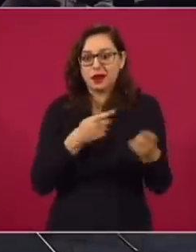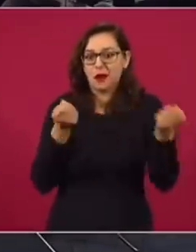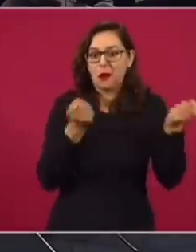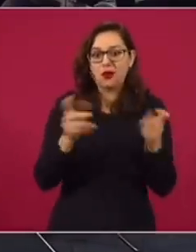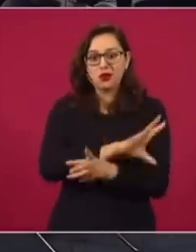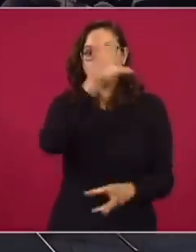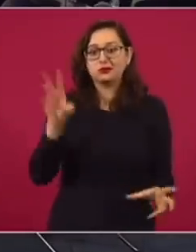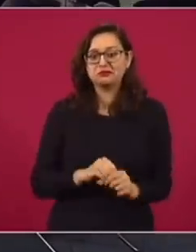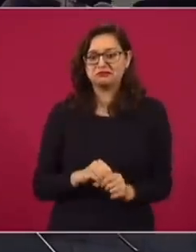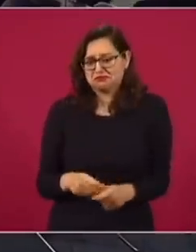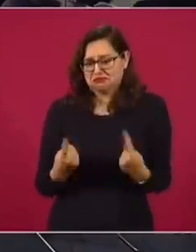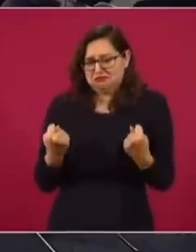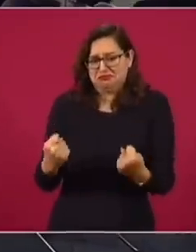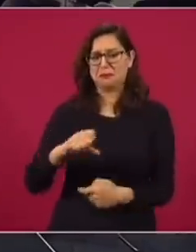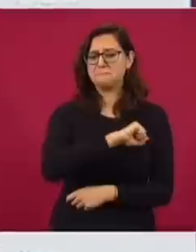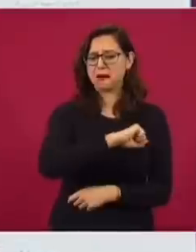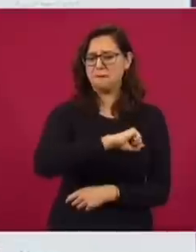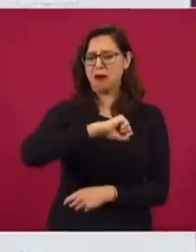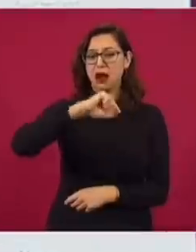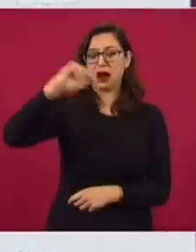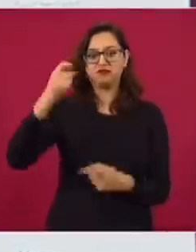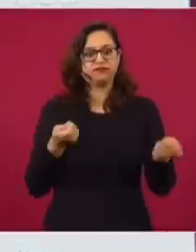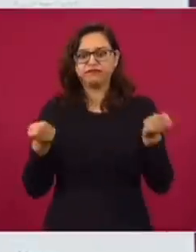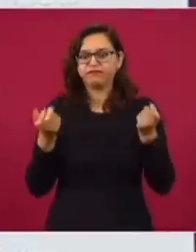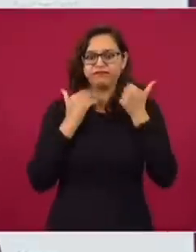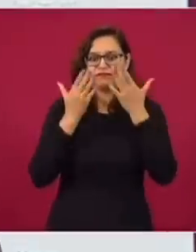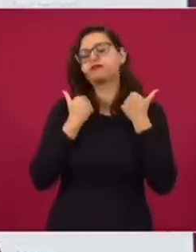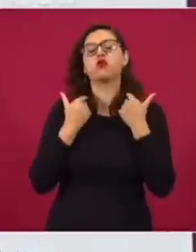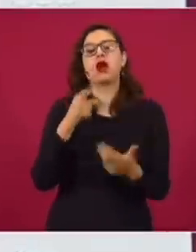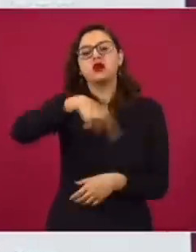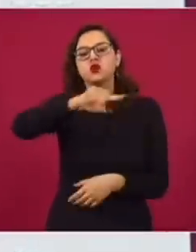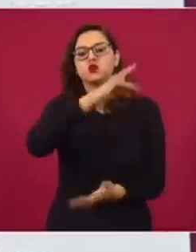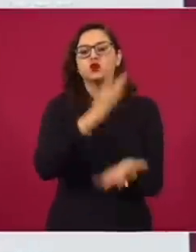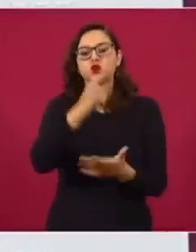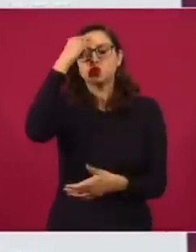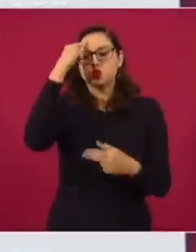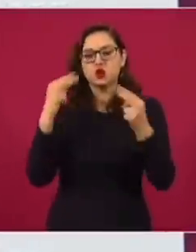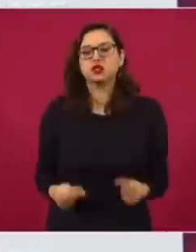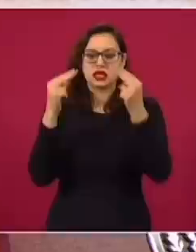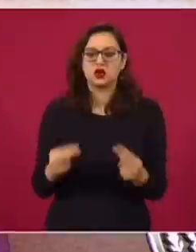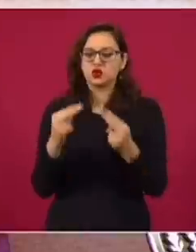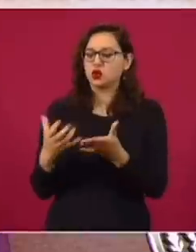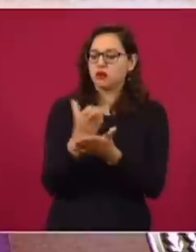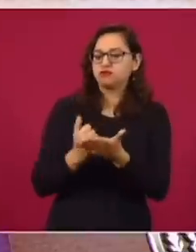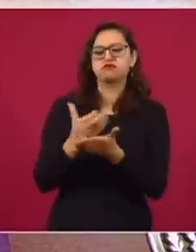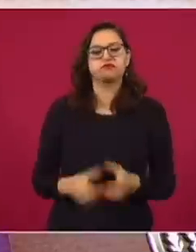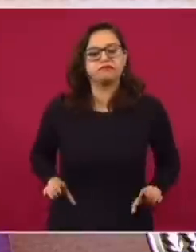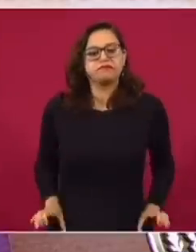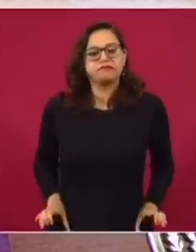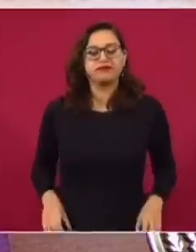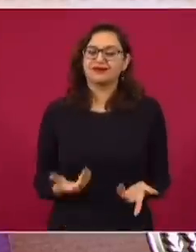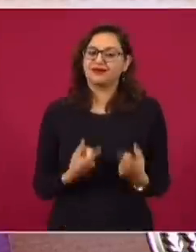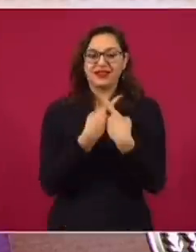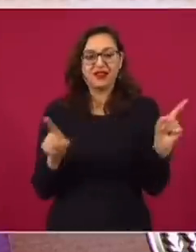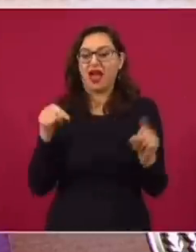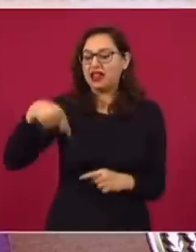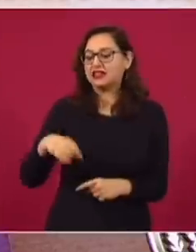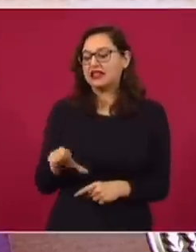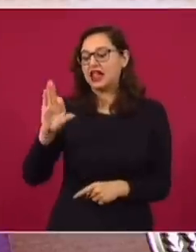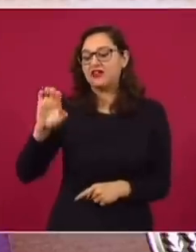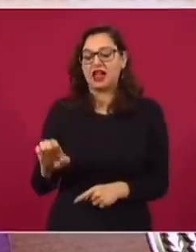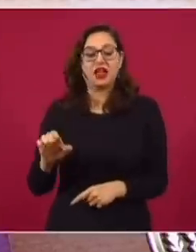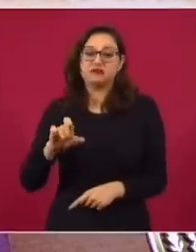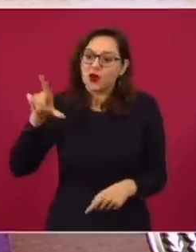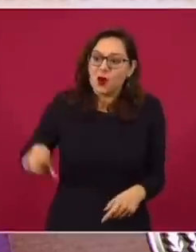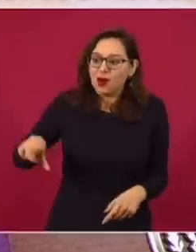se sirven con la cuchara grande. Y lo que les importa nada más es el negocio, la ganancia, el lucro. La Comisión Federal de Electricidad es una empresa